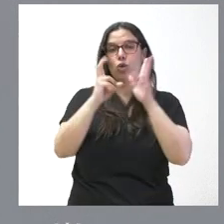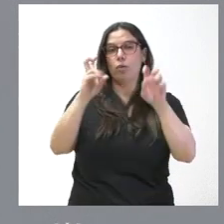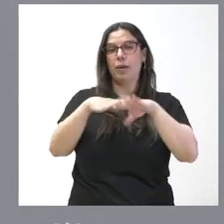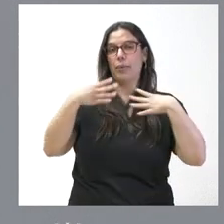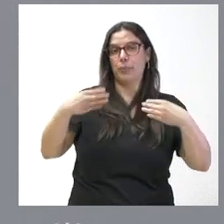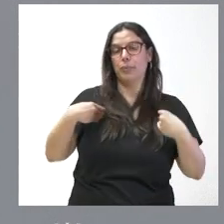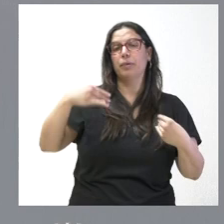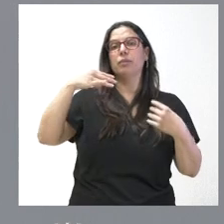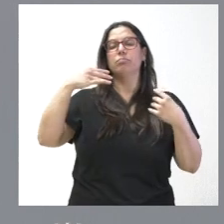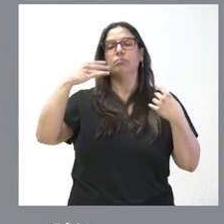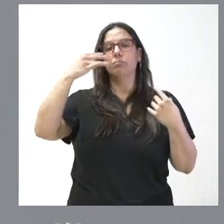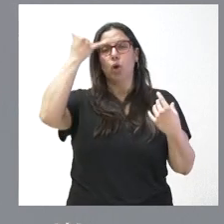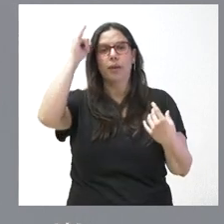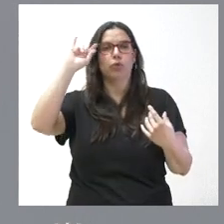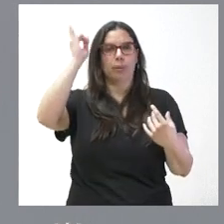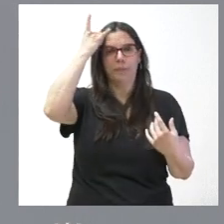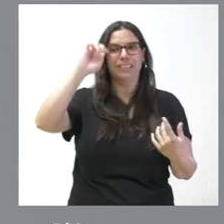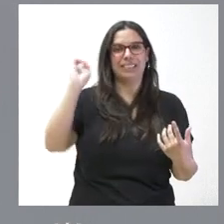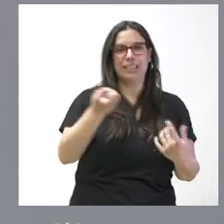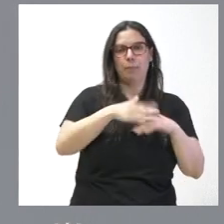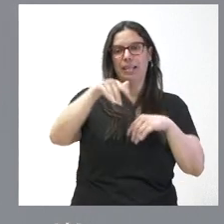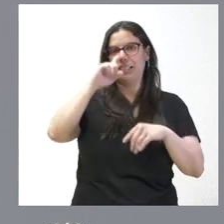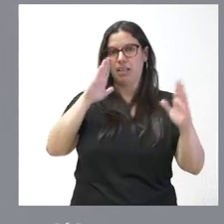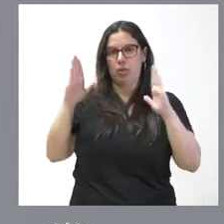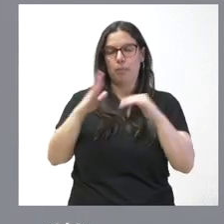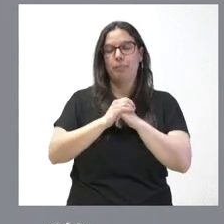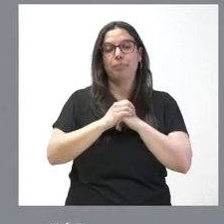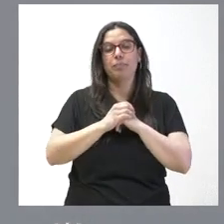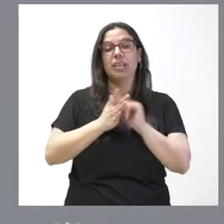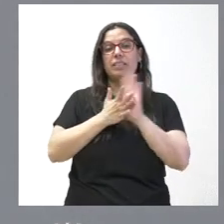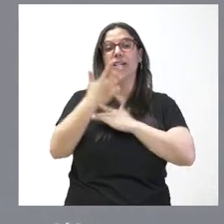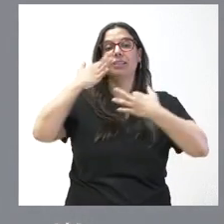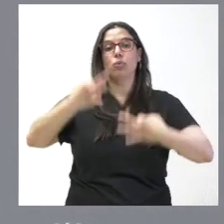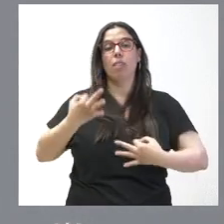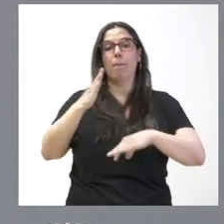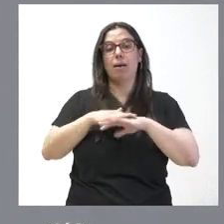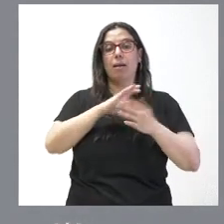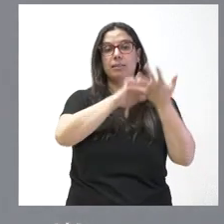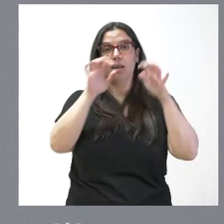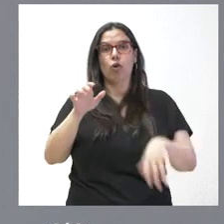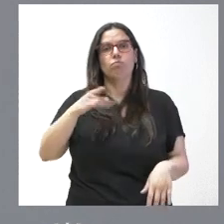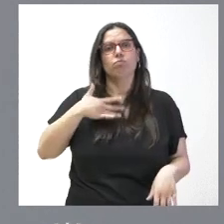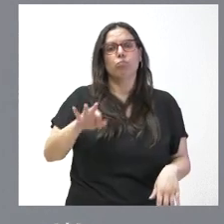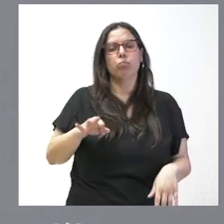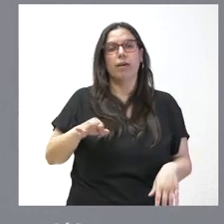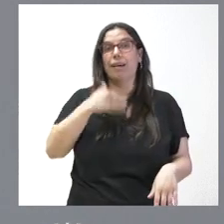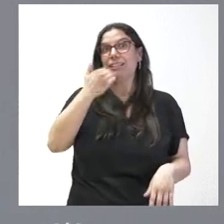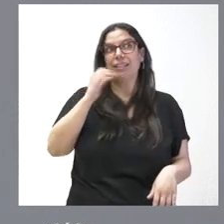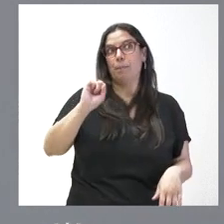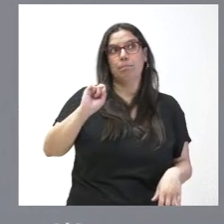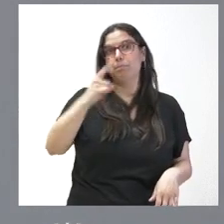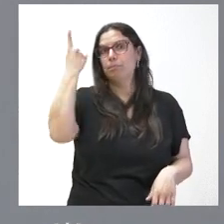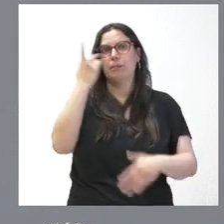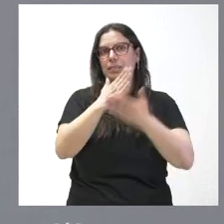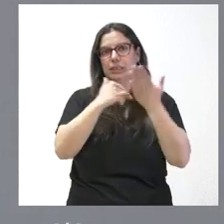ovino y caprino en esta campaña del año 2024. Esto lo que nos está garantizando es que Castilla y León sea seguramente la comunidad autónoma que